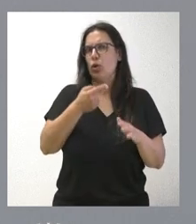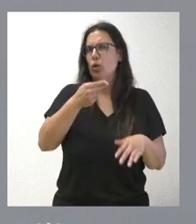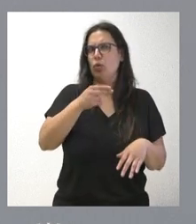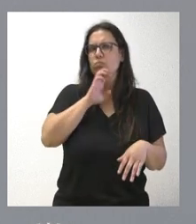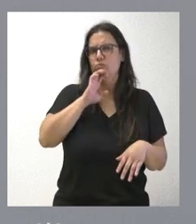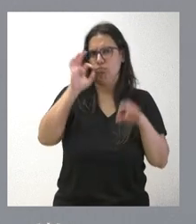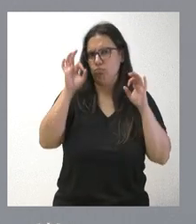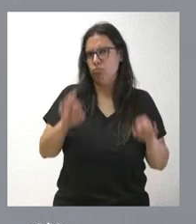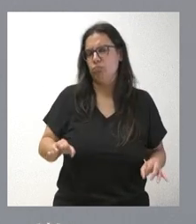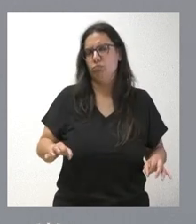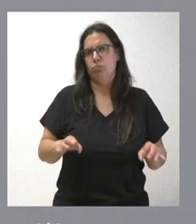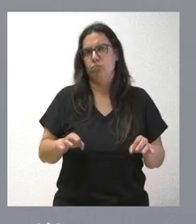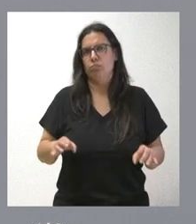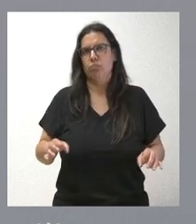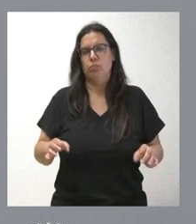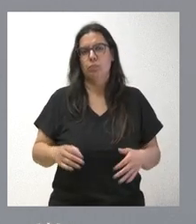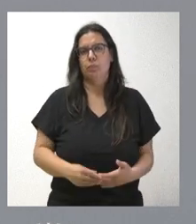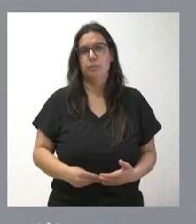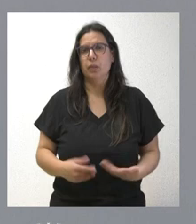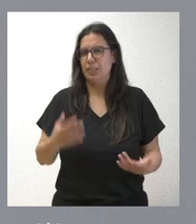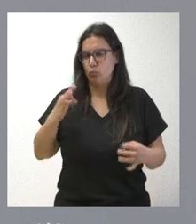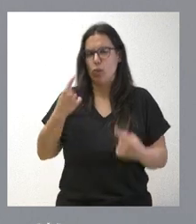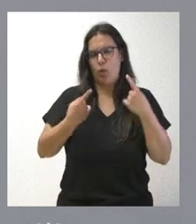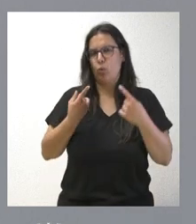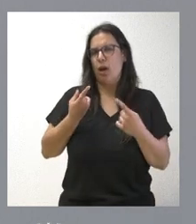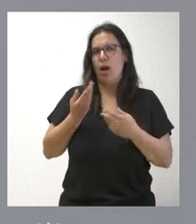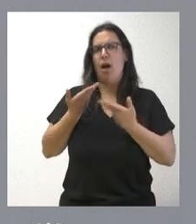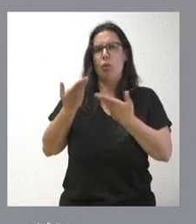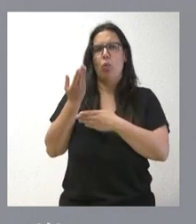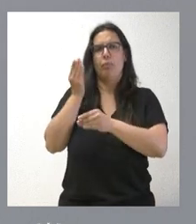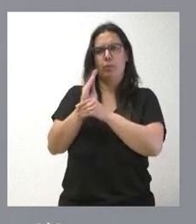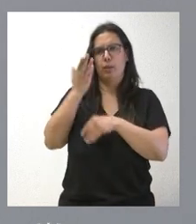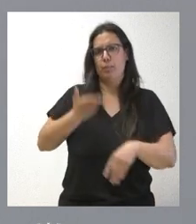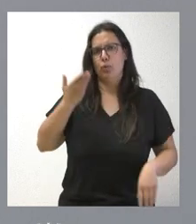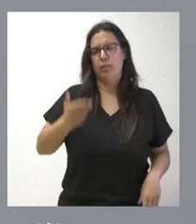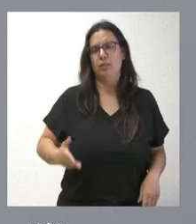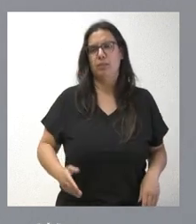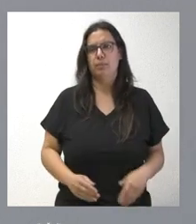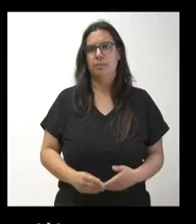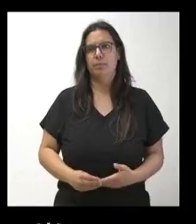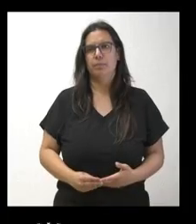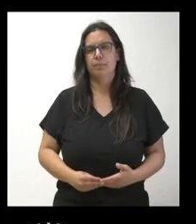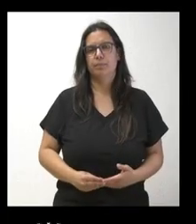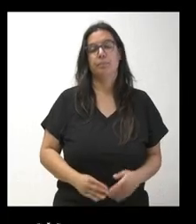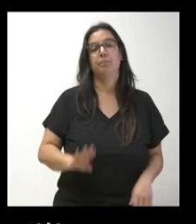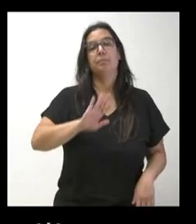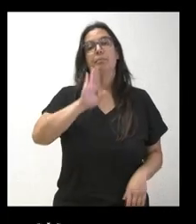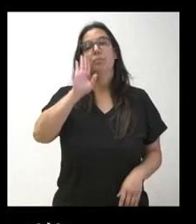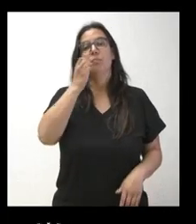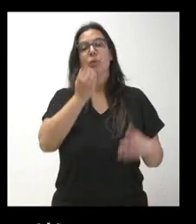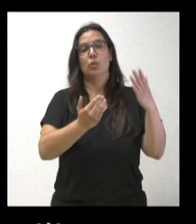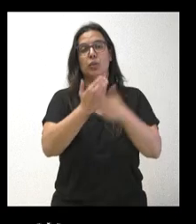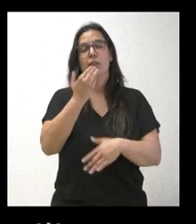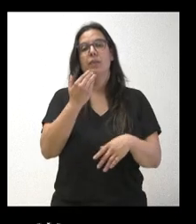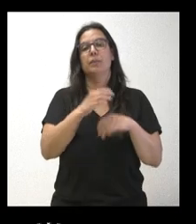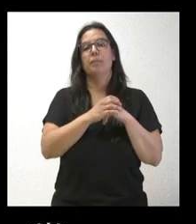y, en concurrencia competitiva, podrán obtener algunas ayudas relevantes en el ámbito de estas actividades. Buenos días, portavoz. Ayer